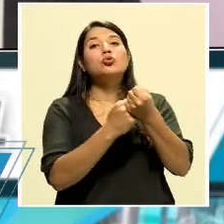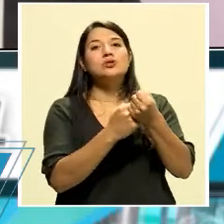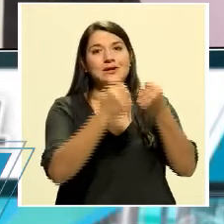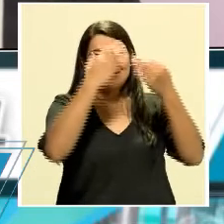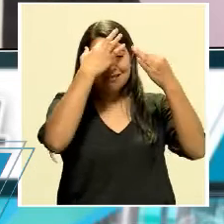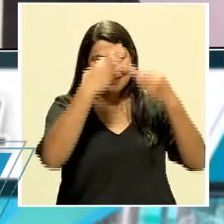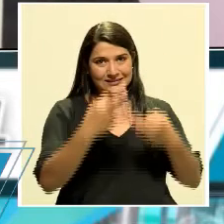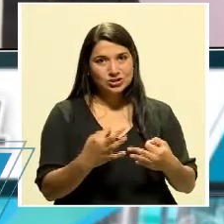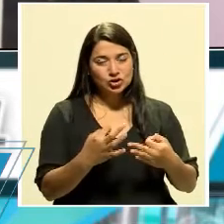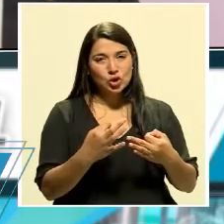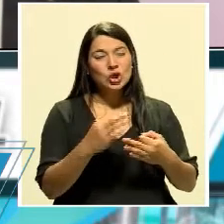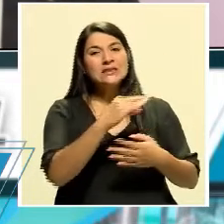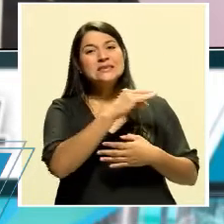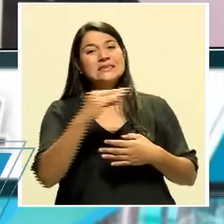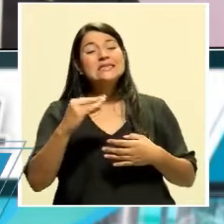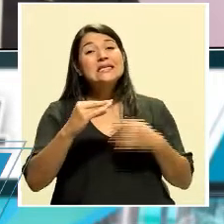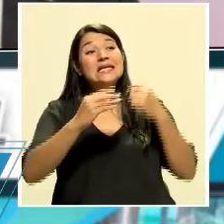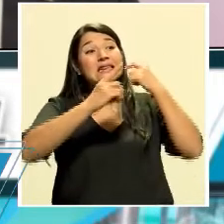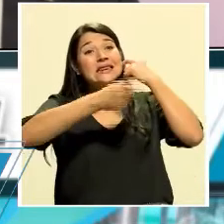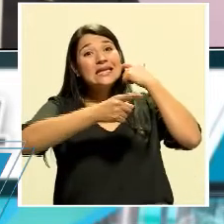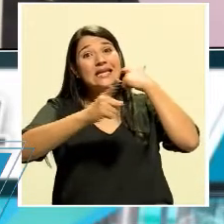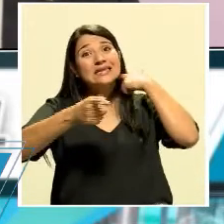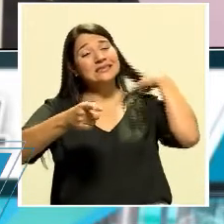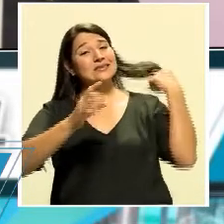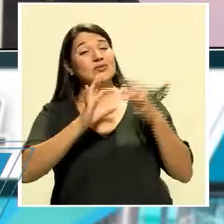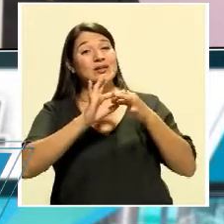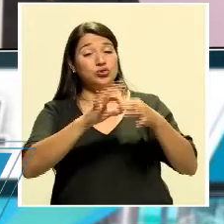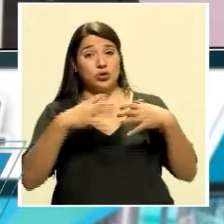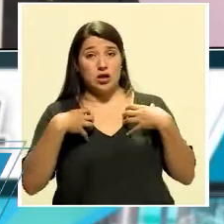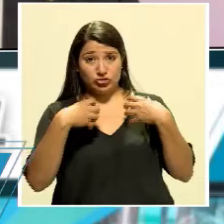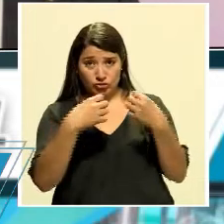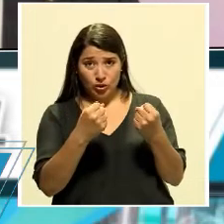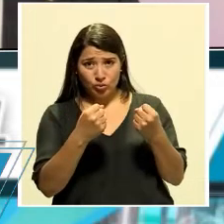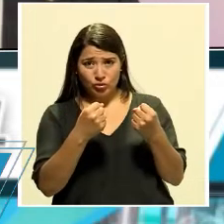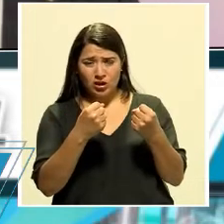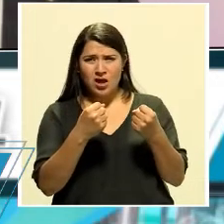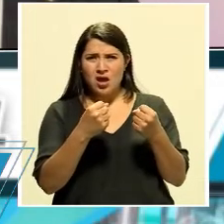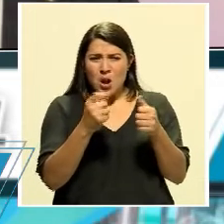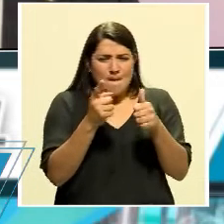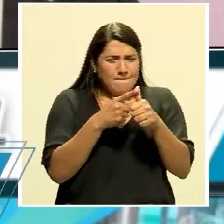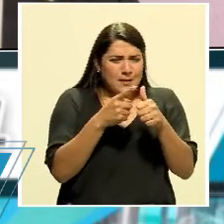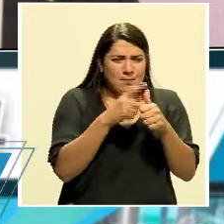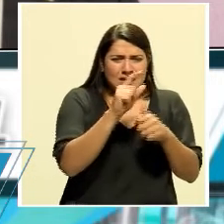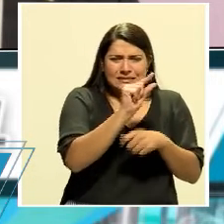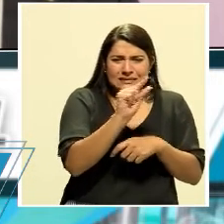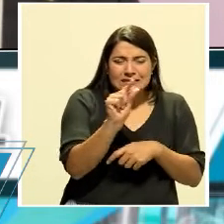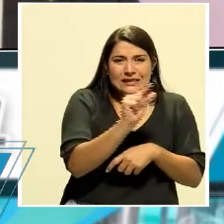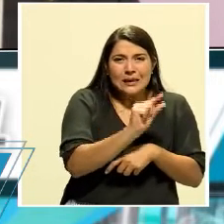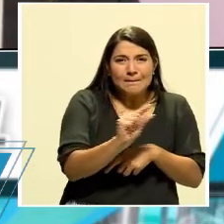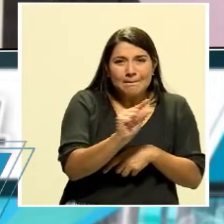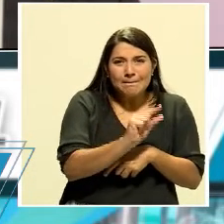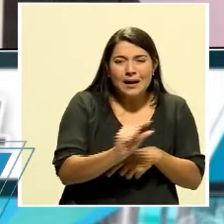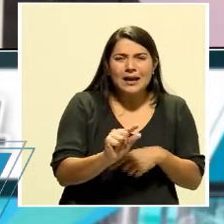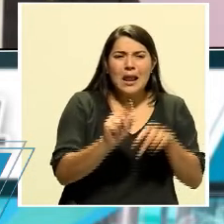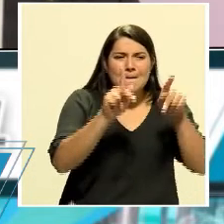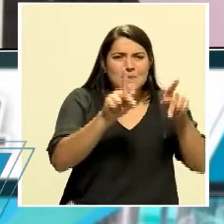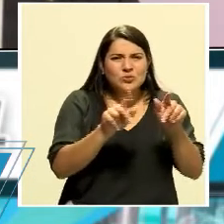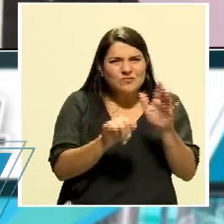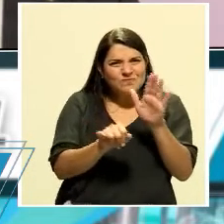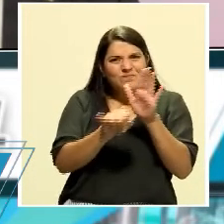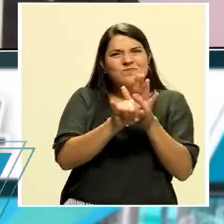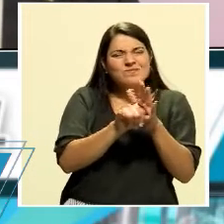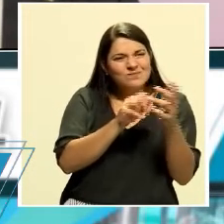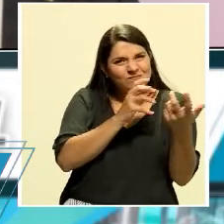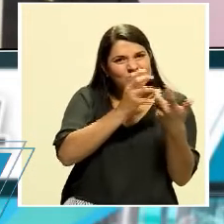decisiones y directrices de salud, incluso en los primeros meses, semanas, había una identificación muy